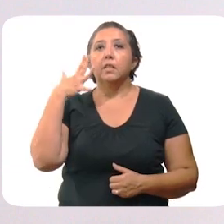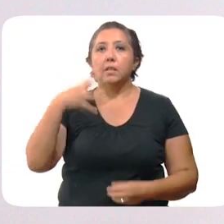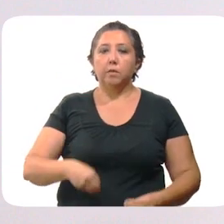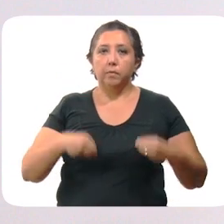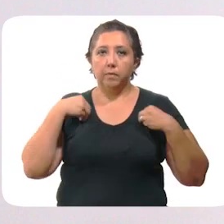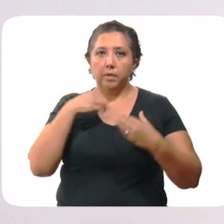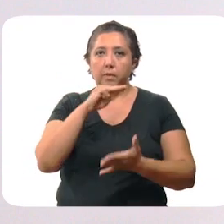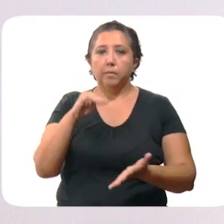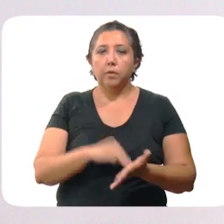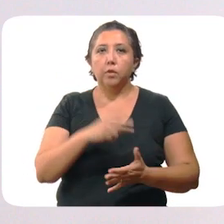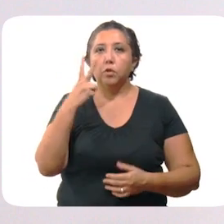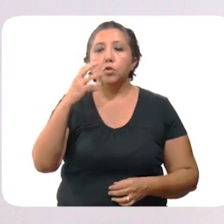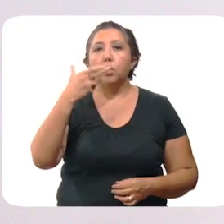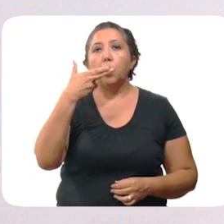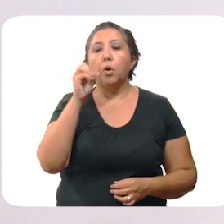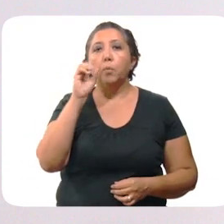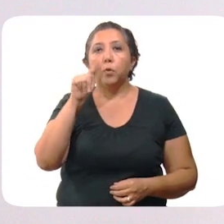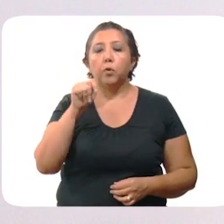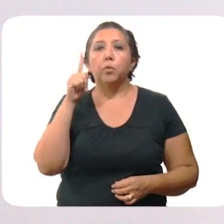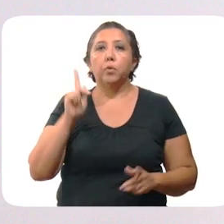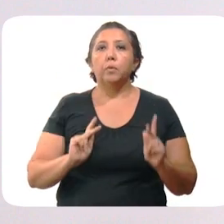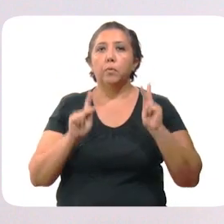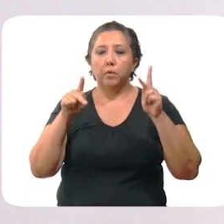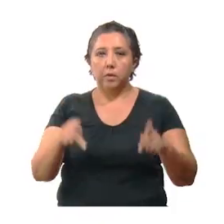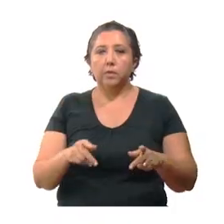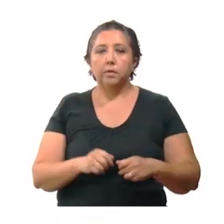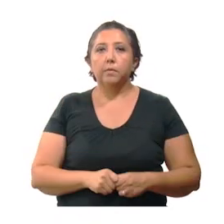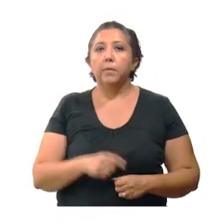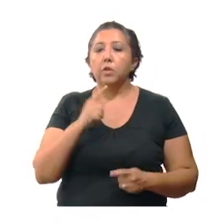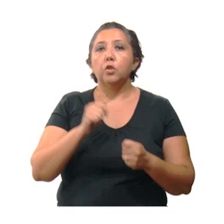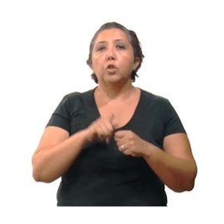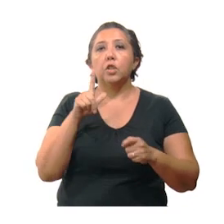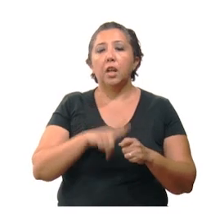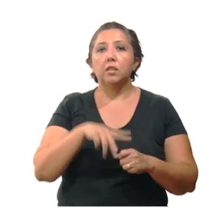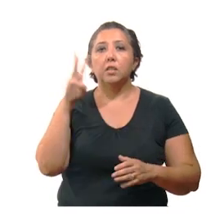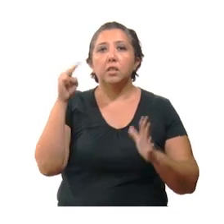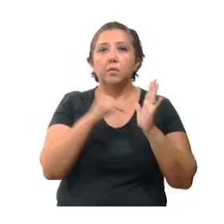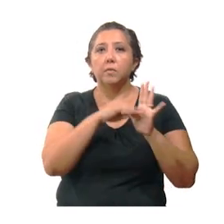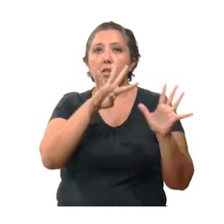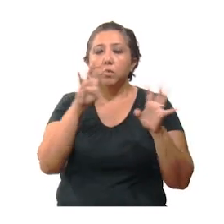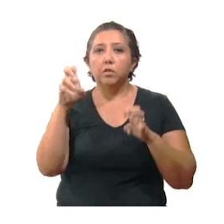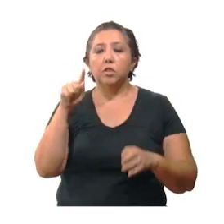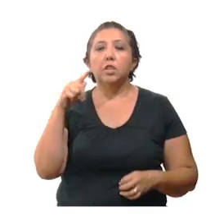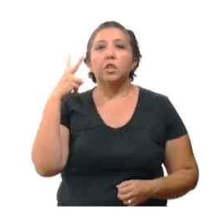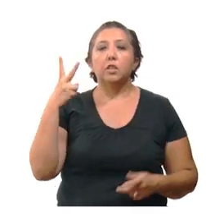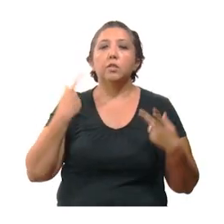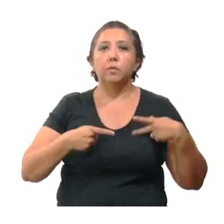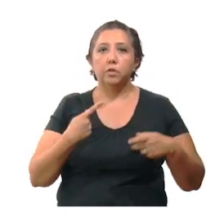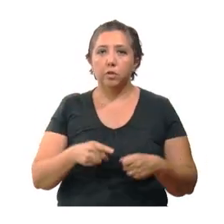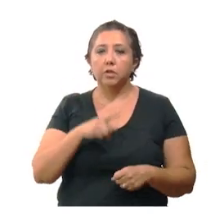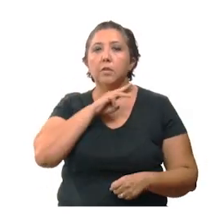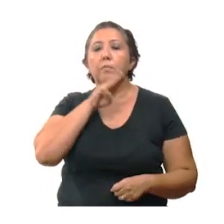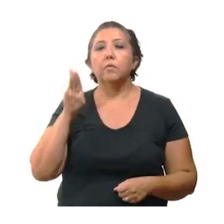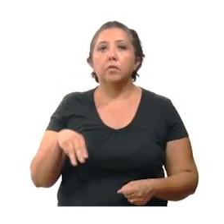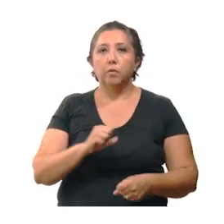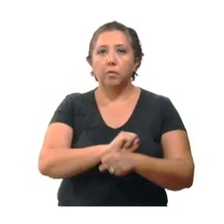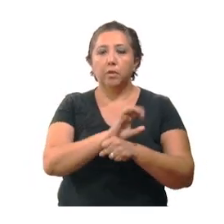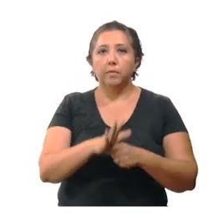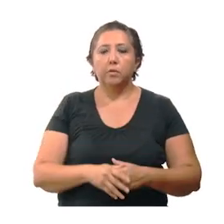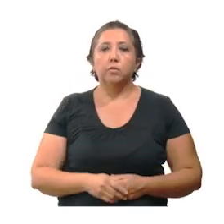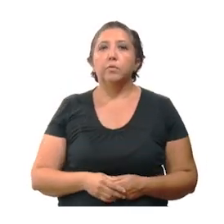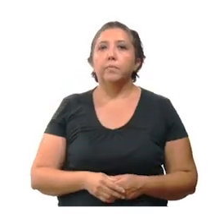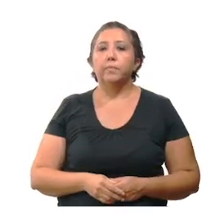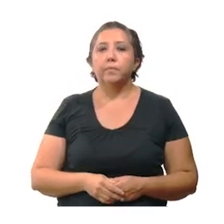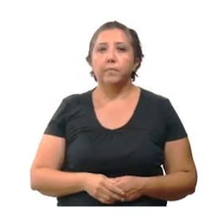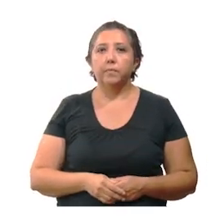Cinco residían en Mérida, dos en Humún y uno en Progreso. En total son 3,972 las personas fallecidas a causa del